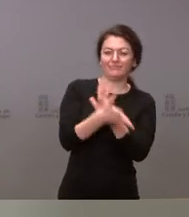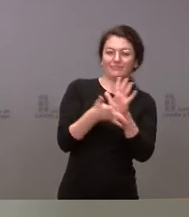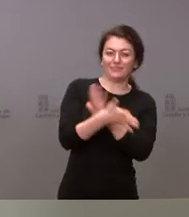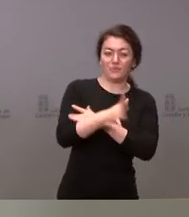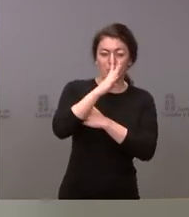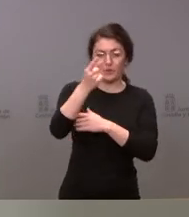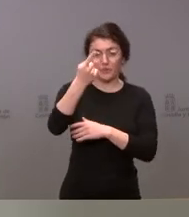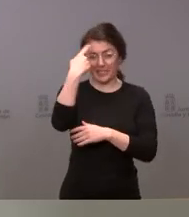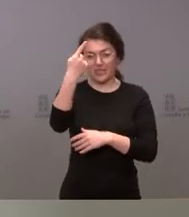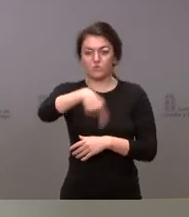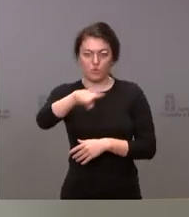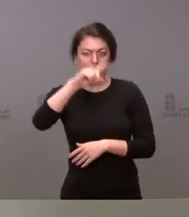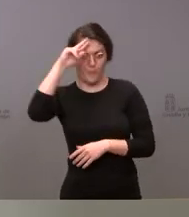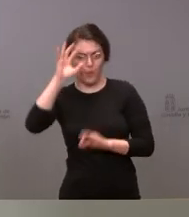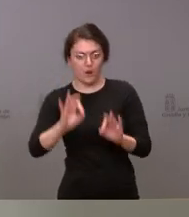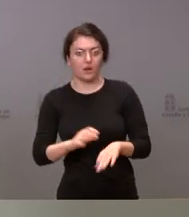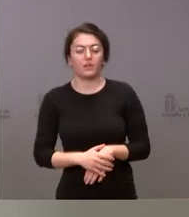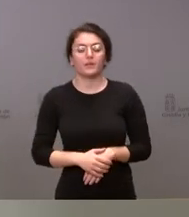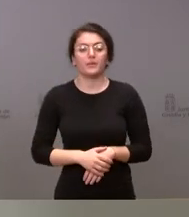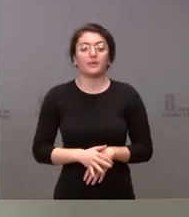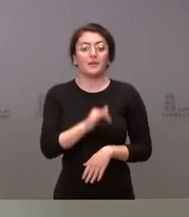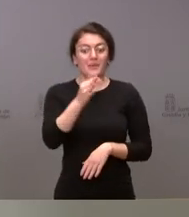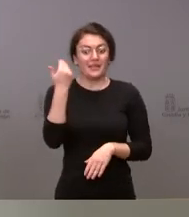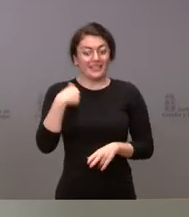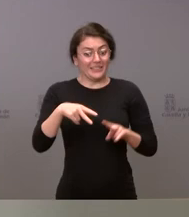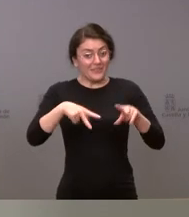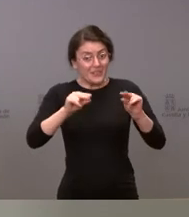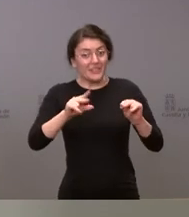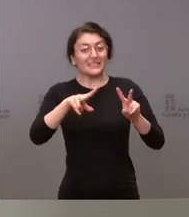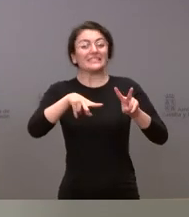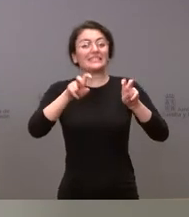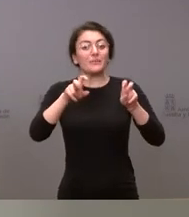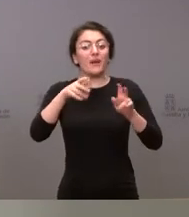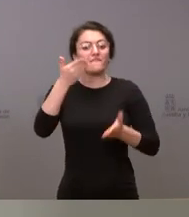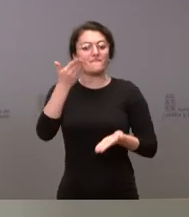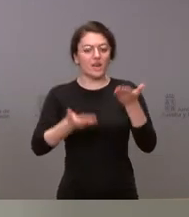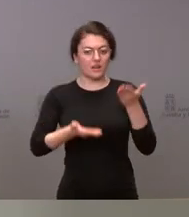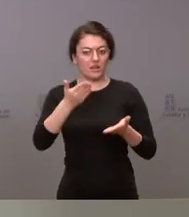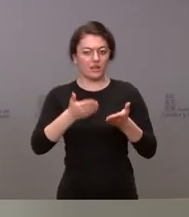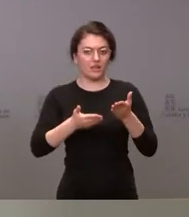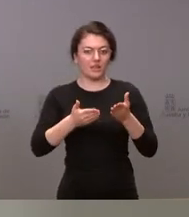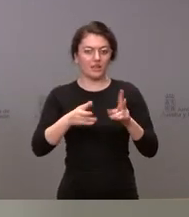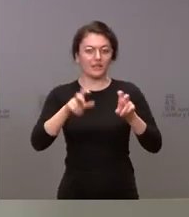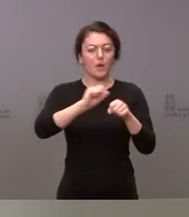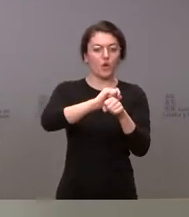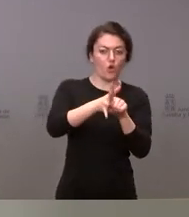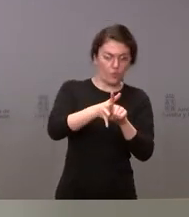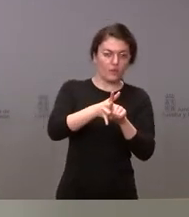preocupa y les interesaba este asunto. Y termino ya y concluyo con el balance de la situación epidemiológica en este momento.